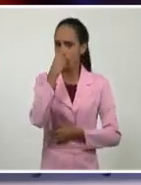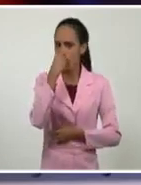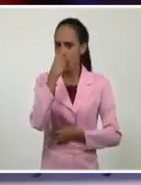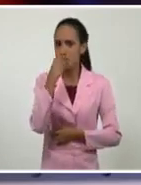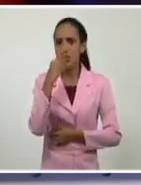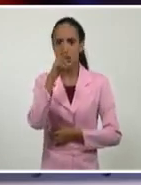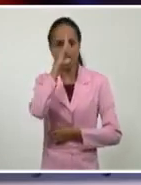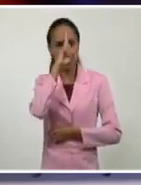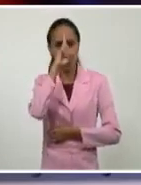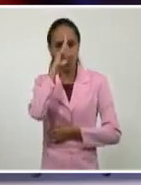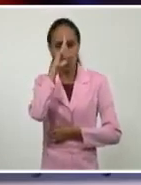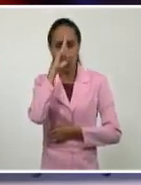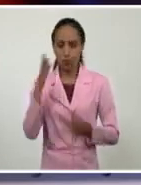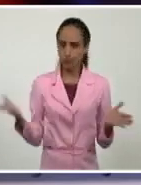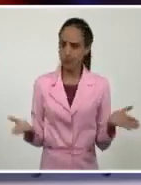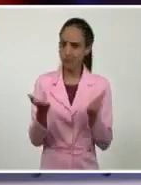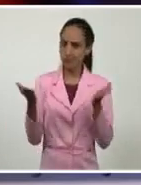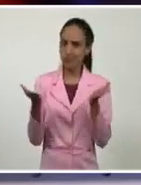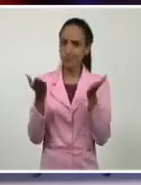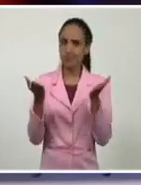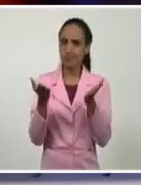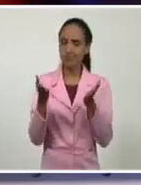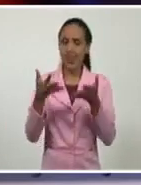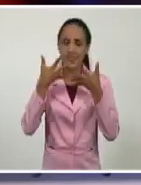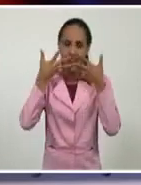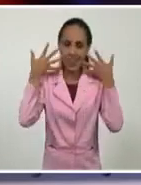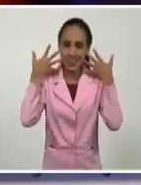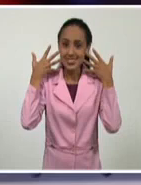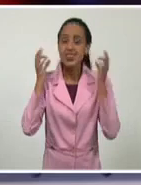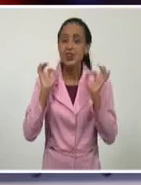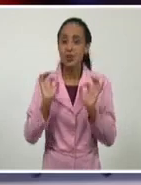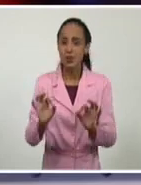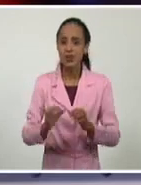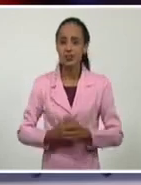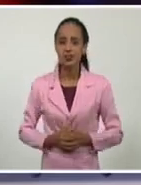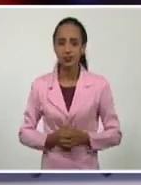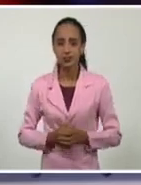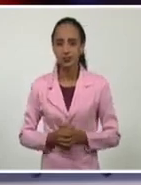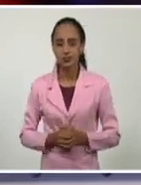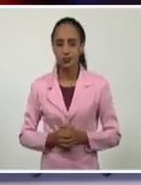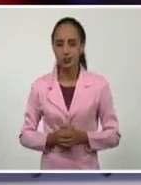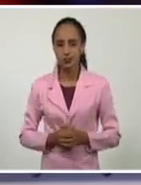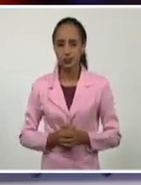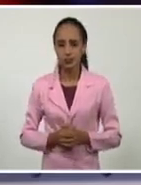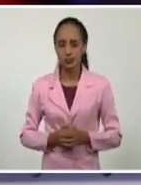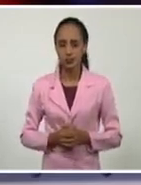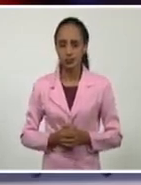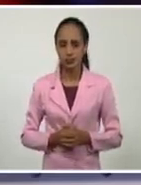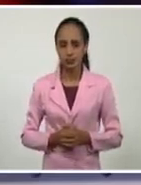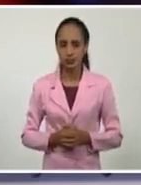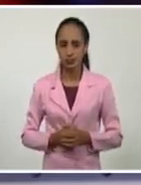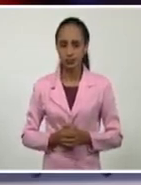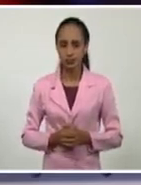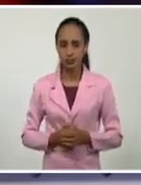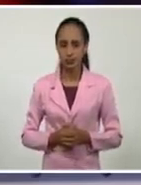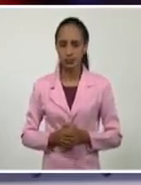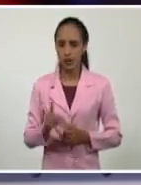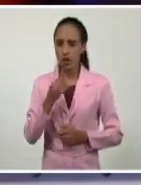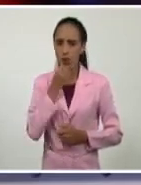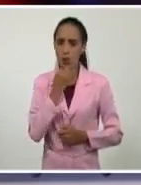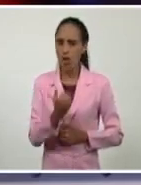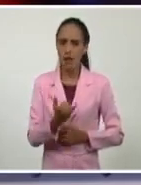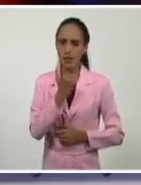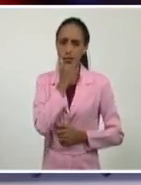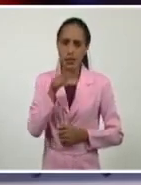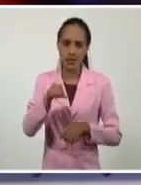curarse, a progresar, a ser feliz y nadie tiene derecho, amigos, a acercar ni asfixiar esa